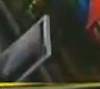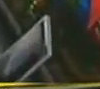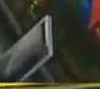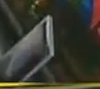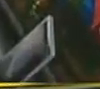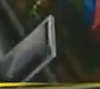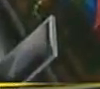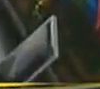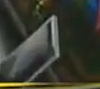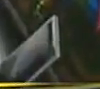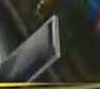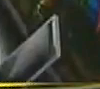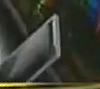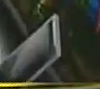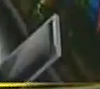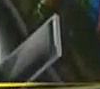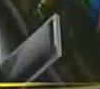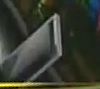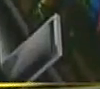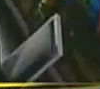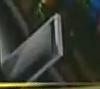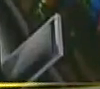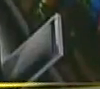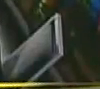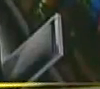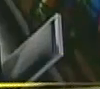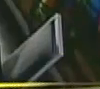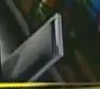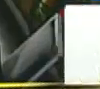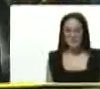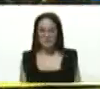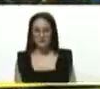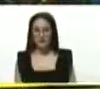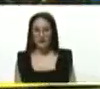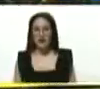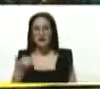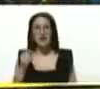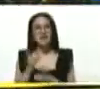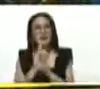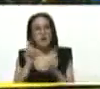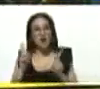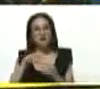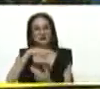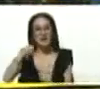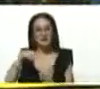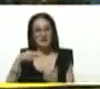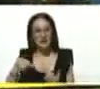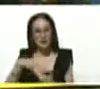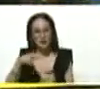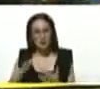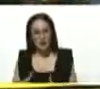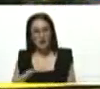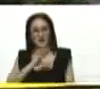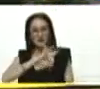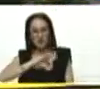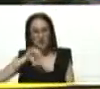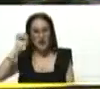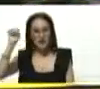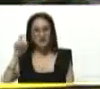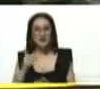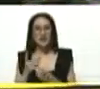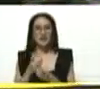verdadera democracia socialista. Aquí sí hay democracia socialista, democracia revolucionaria, democracia